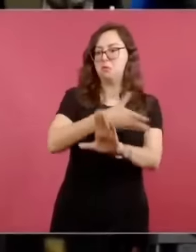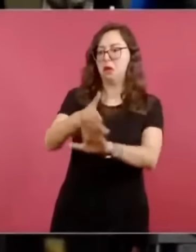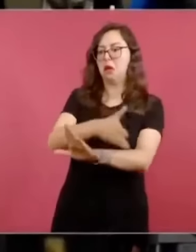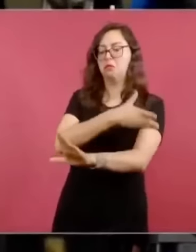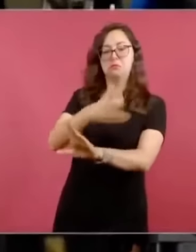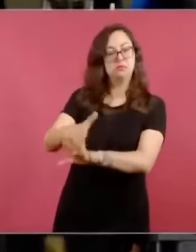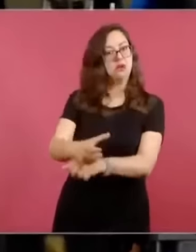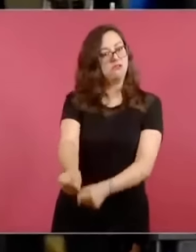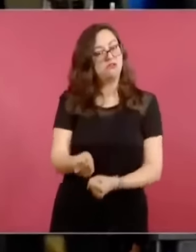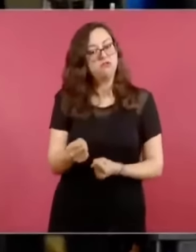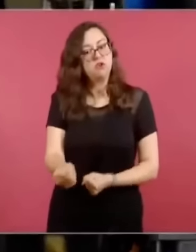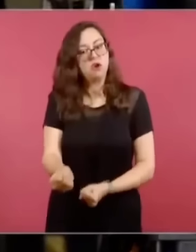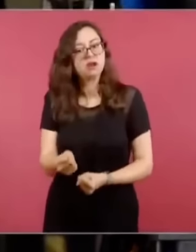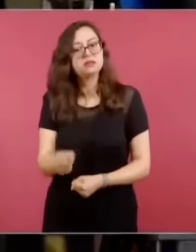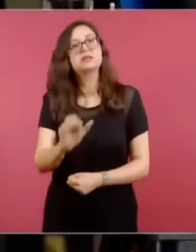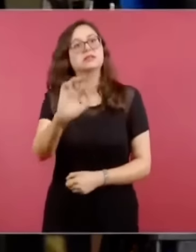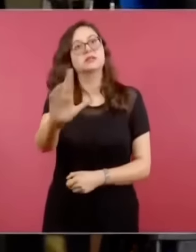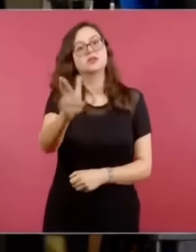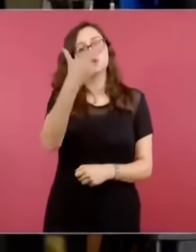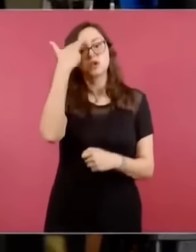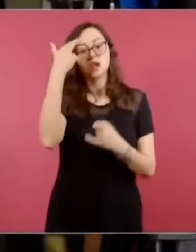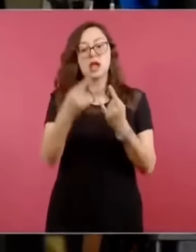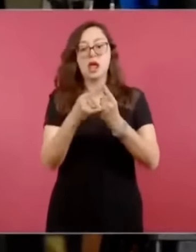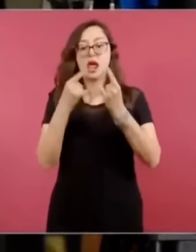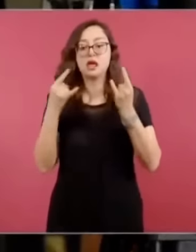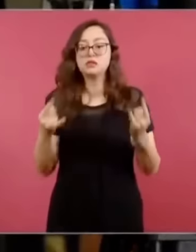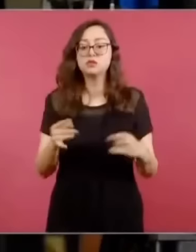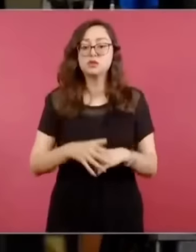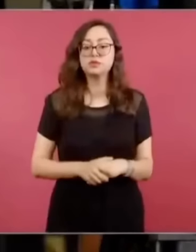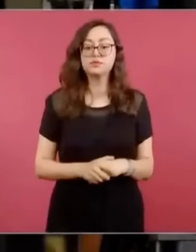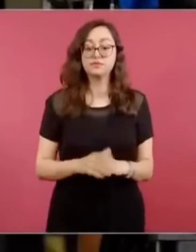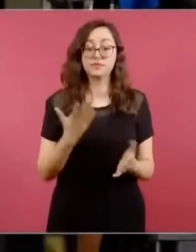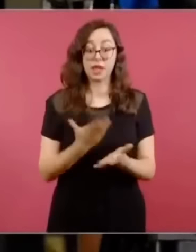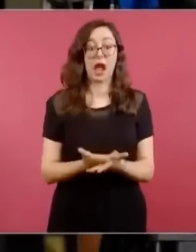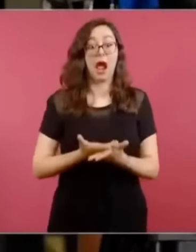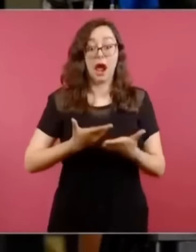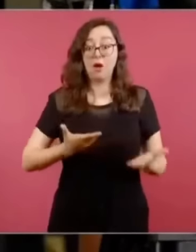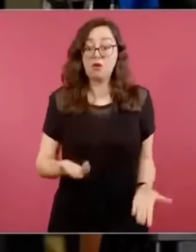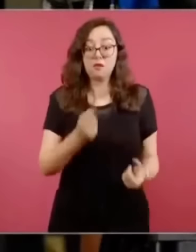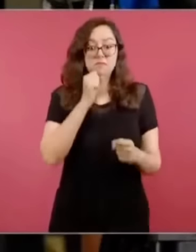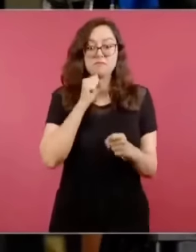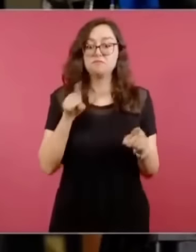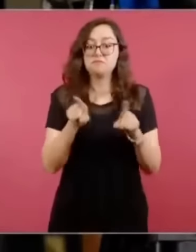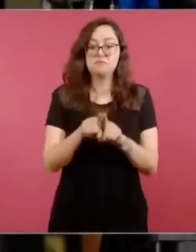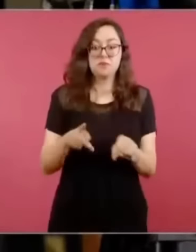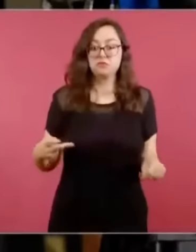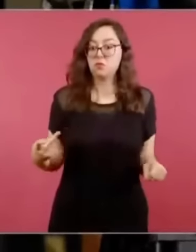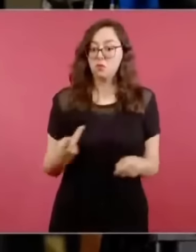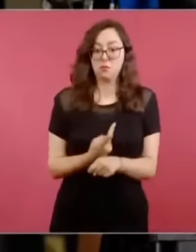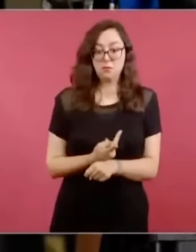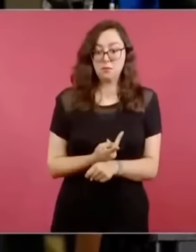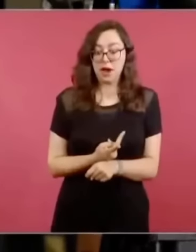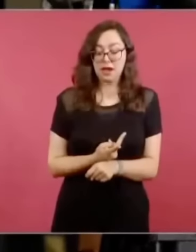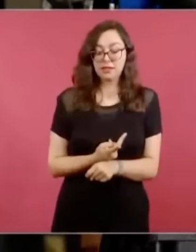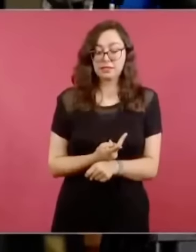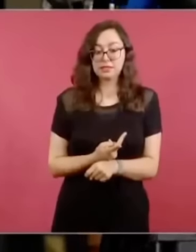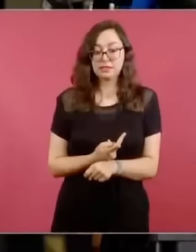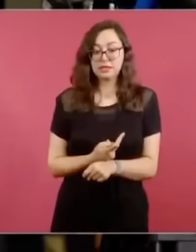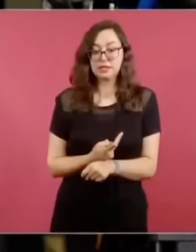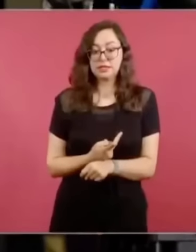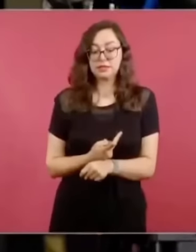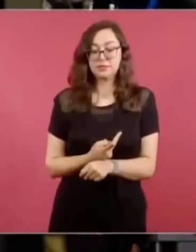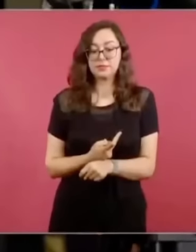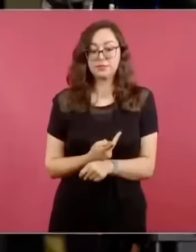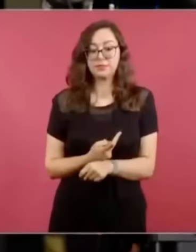plantear este tema sobre grupos que sí se sienten lastimados por lo que está pasando ahora. El caso